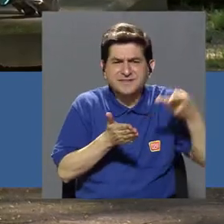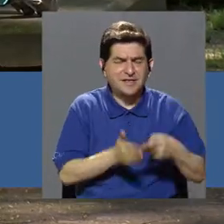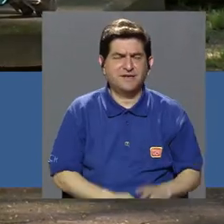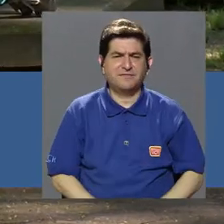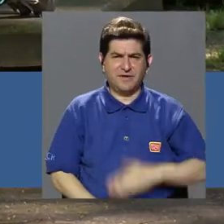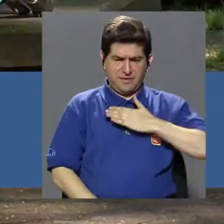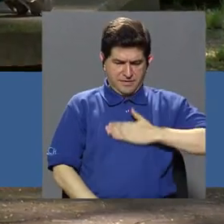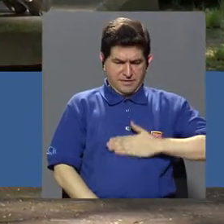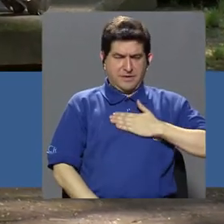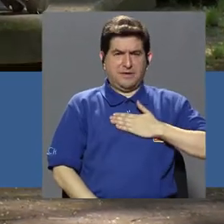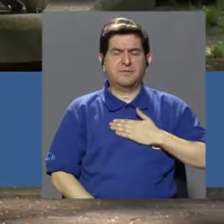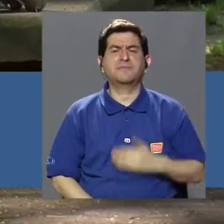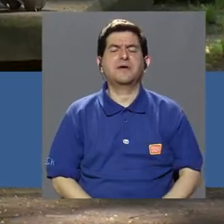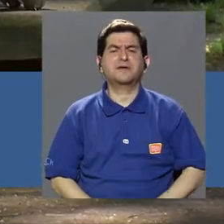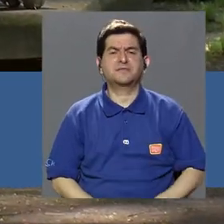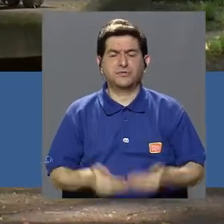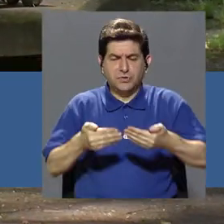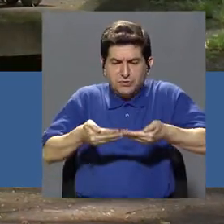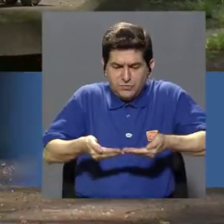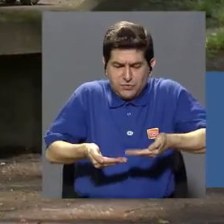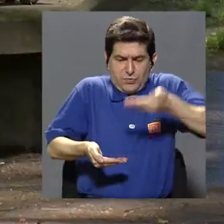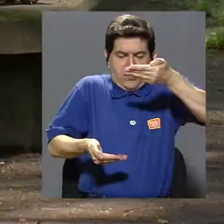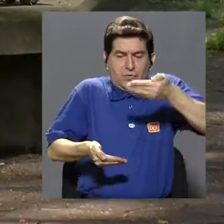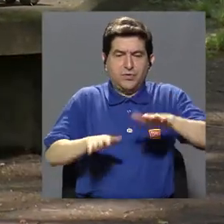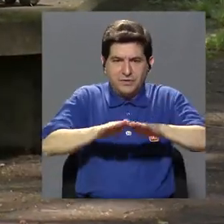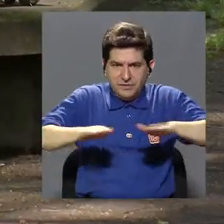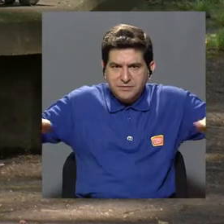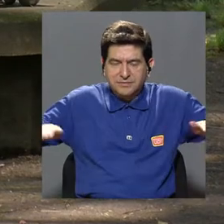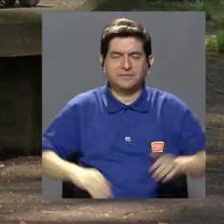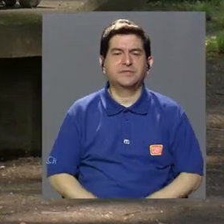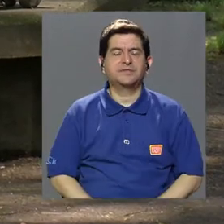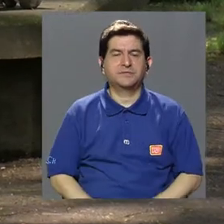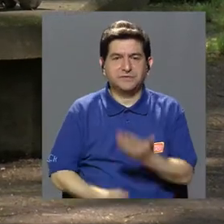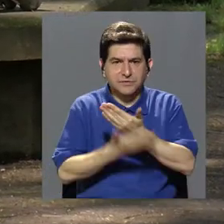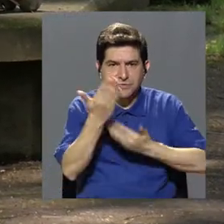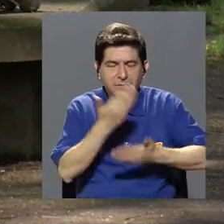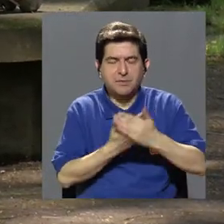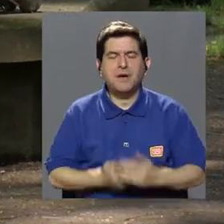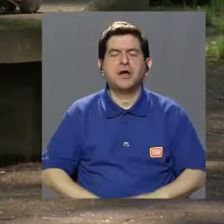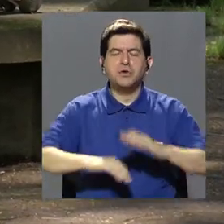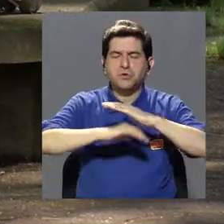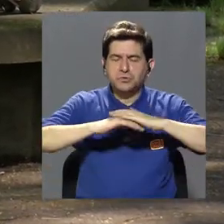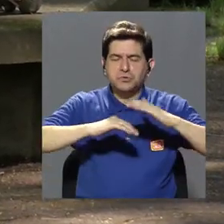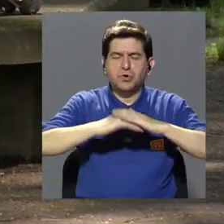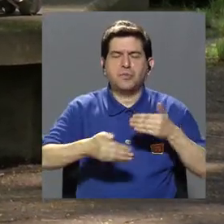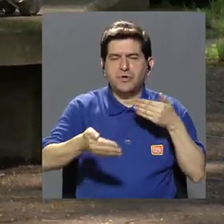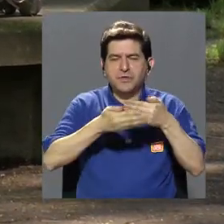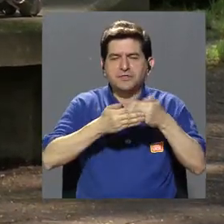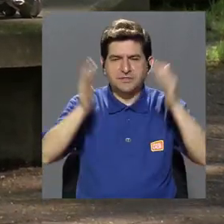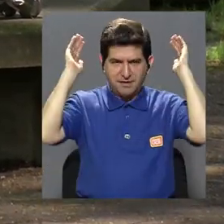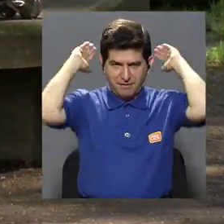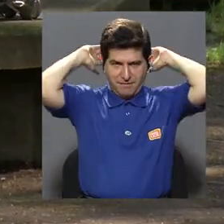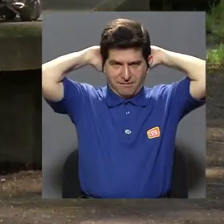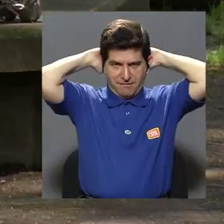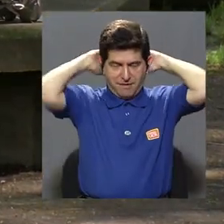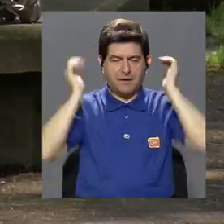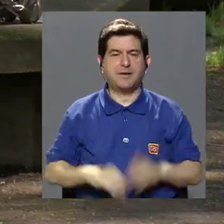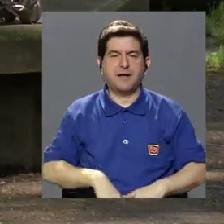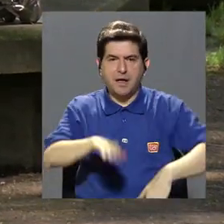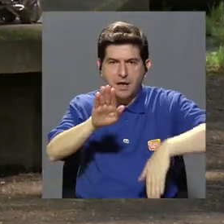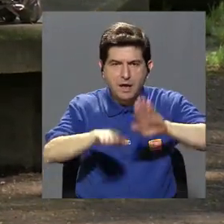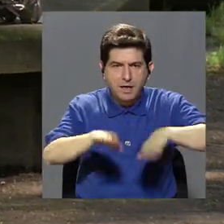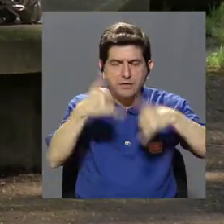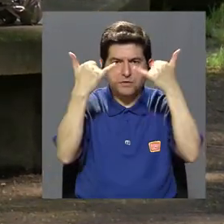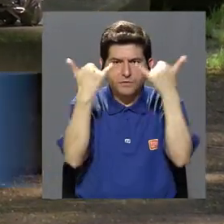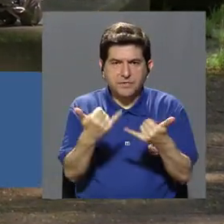decir, que el pecho y los hombros se separan ligeramente del piso. Las manos se apoyan cómodamente cercanas a la cabeza y los